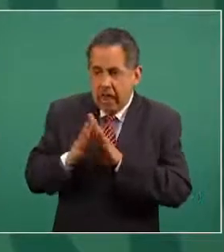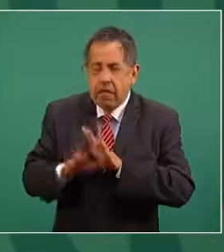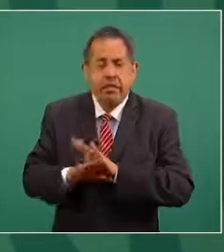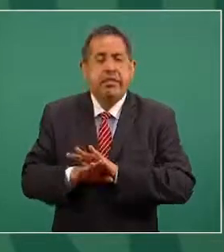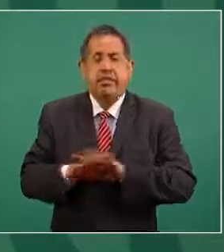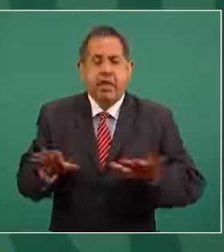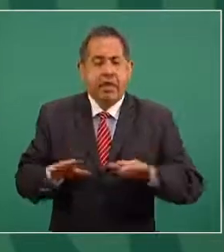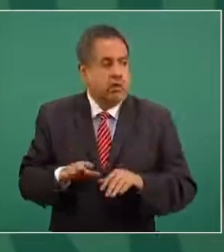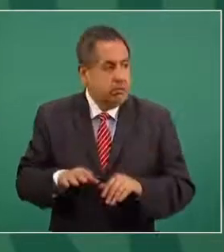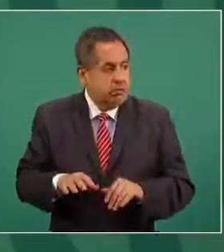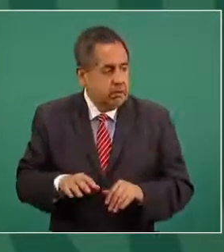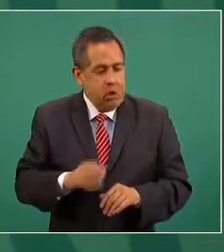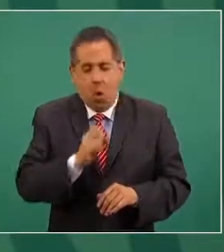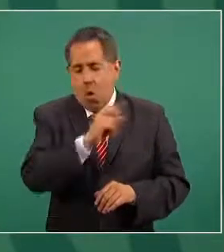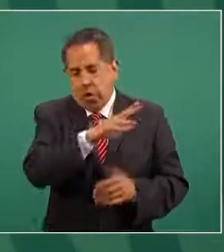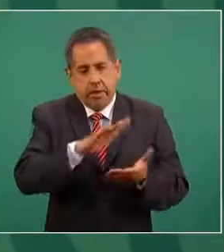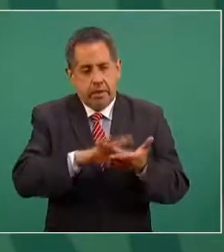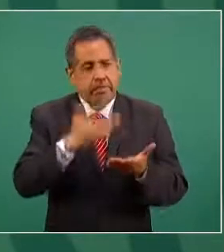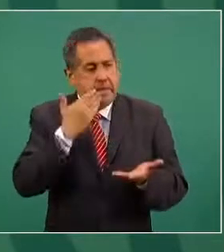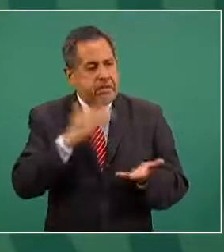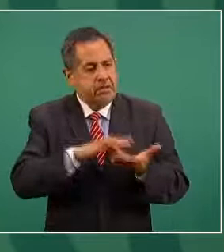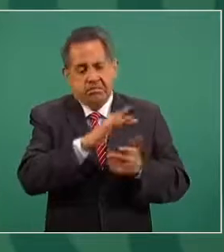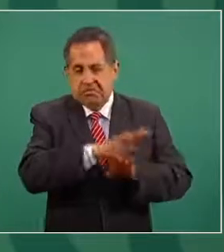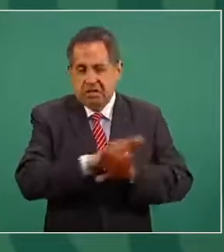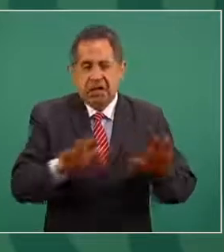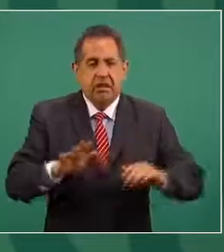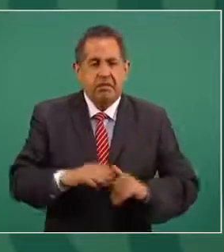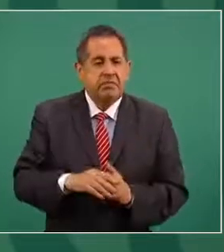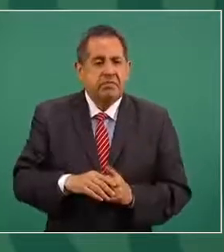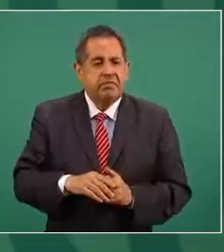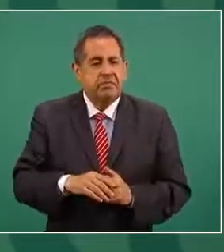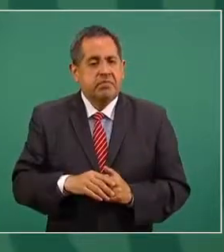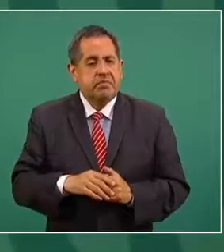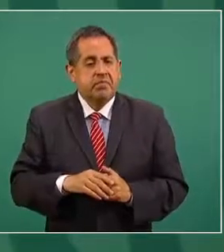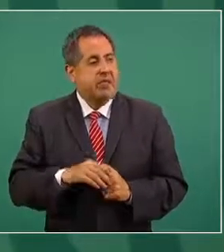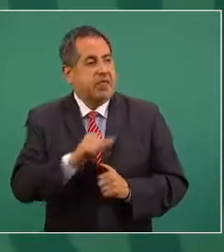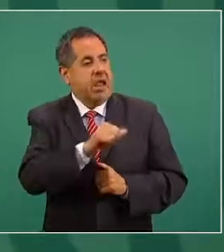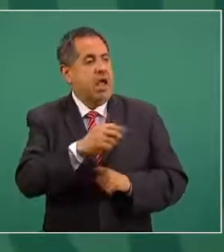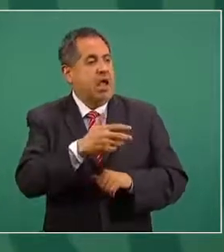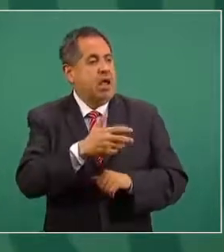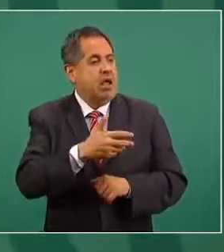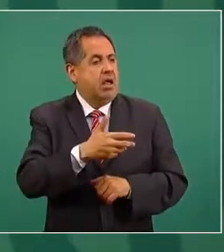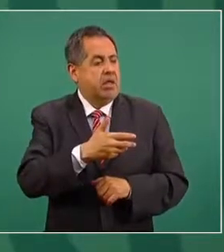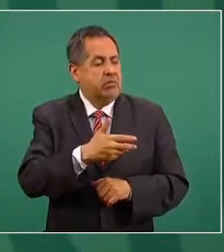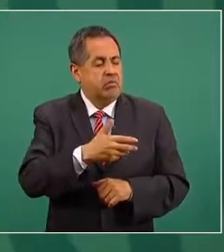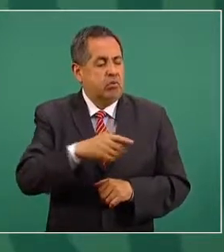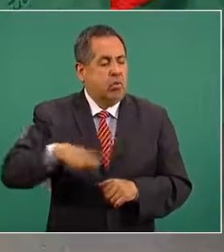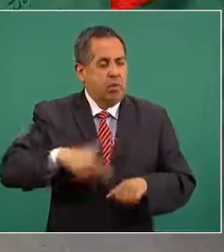agradecemos al gobierno del presidente Trump,